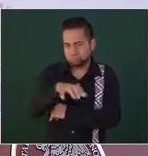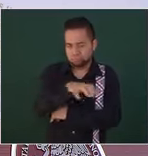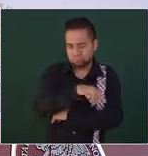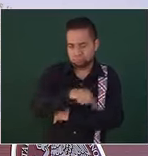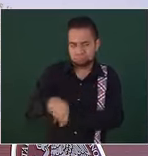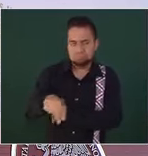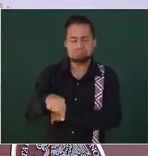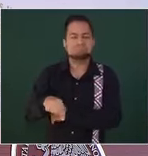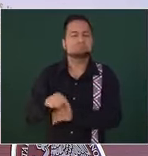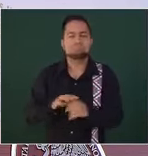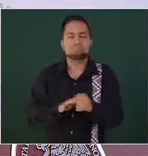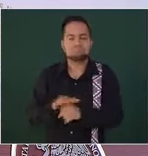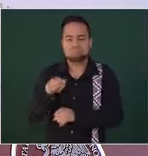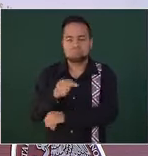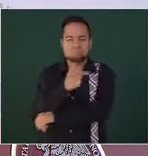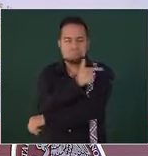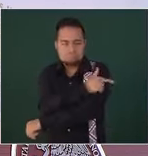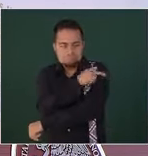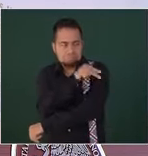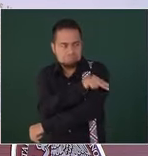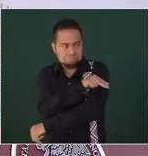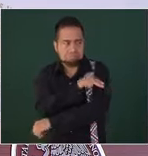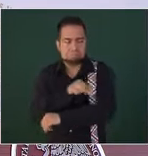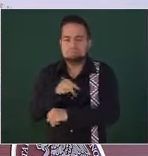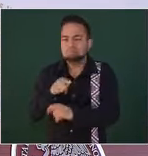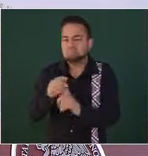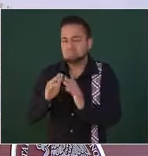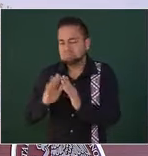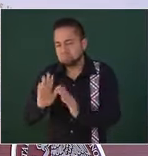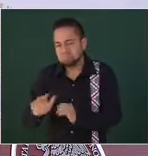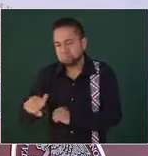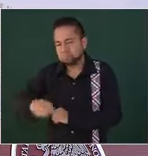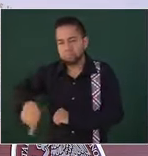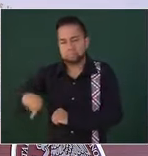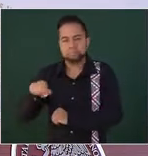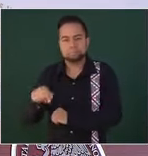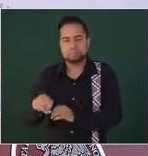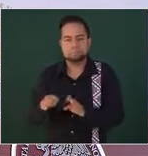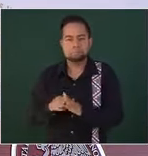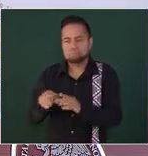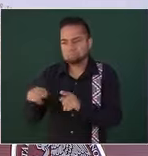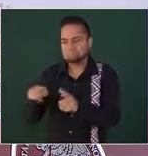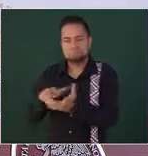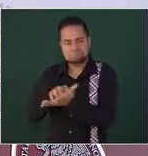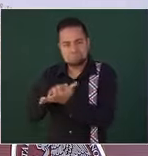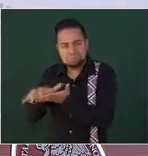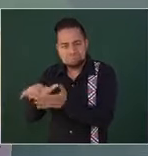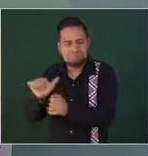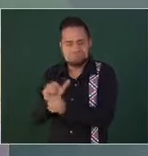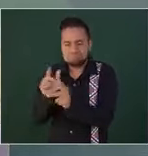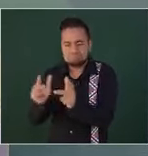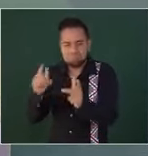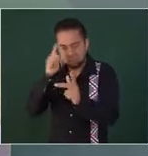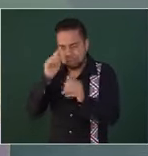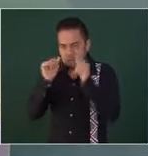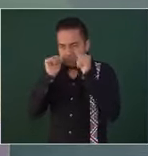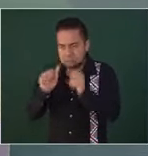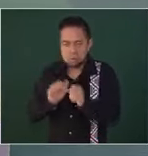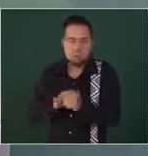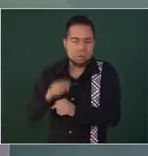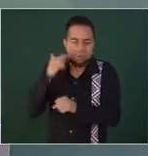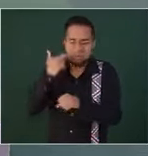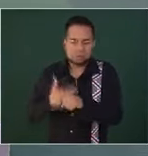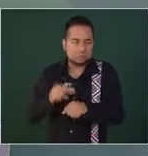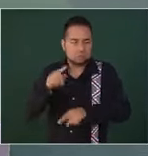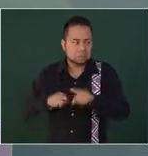estará la Guardia Nacional, donde de ahí basará su despliegue para la atención de sus tareas.